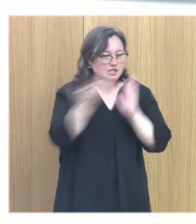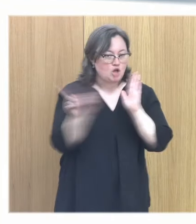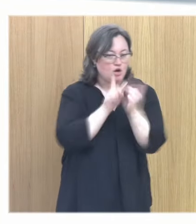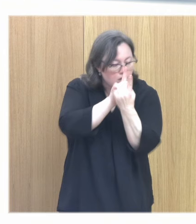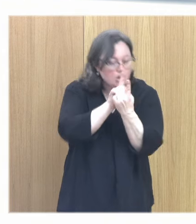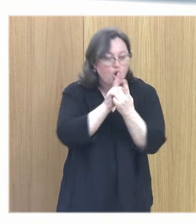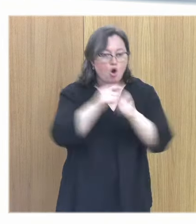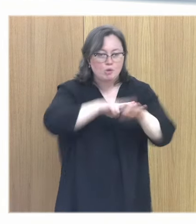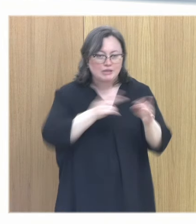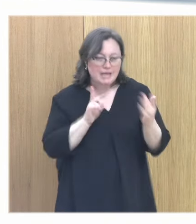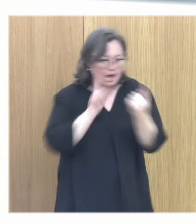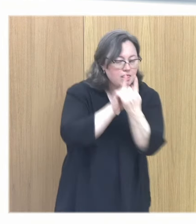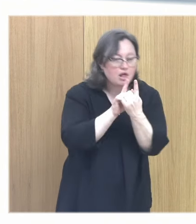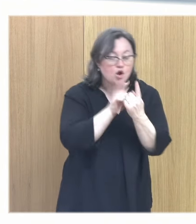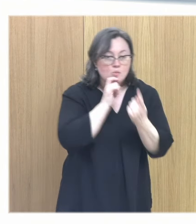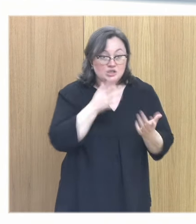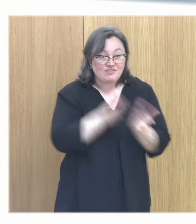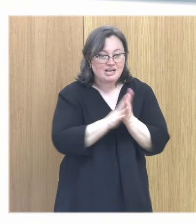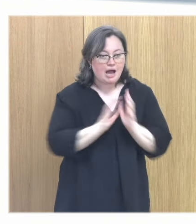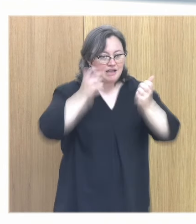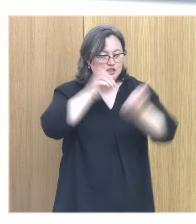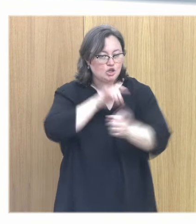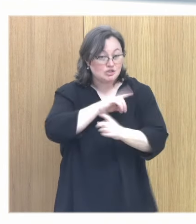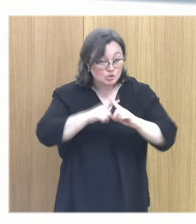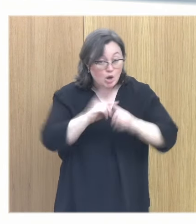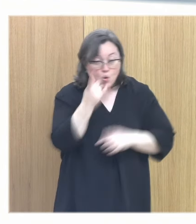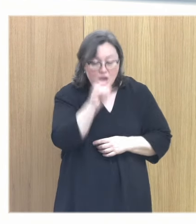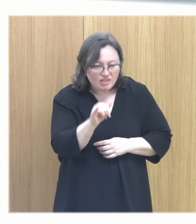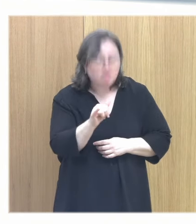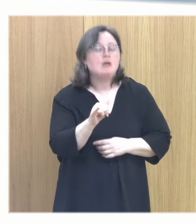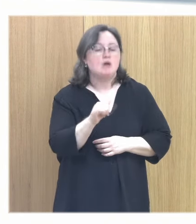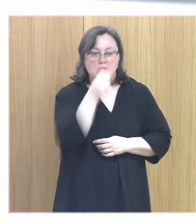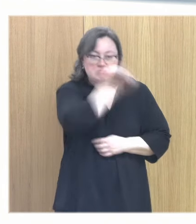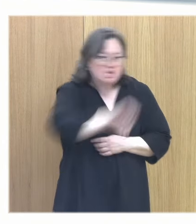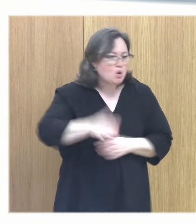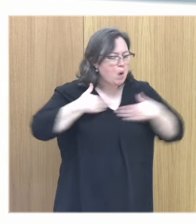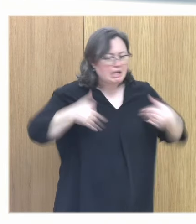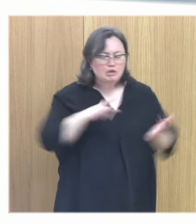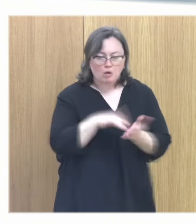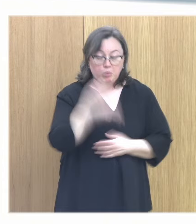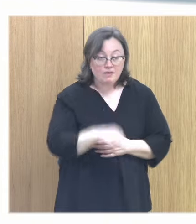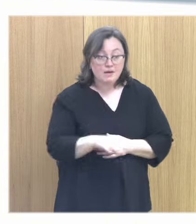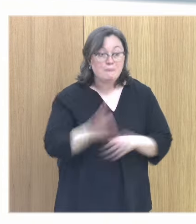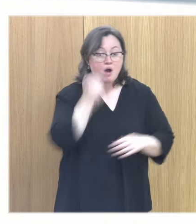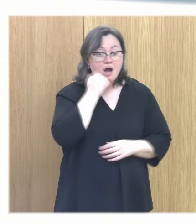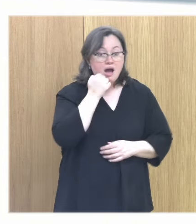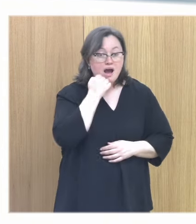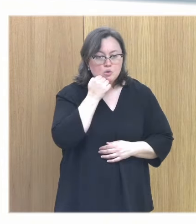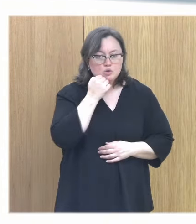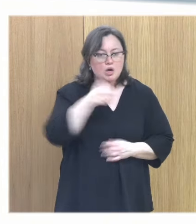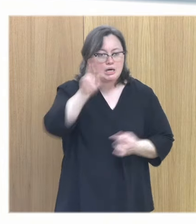en la entrada de una portería. Es decir, una agresión sexual puntual puede suceder a cualquier niño o niña, pero un abuso sexual